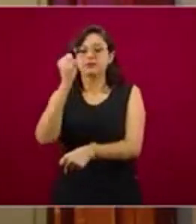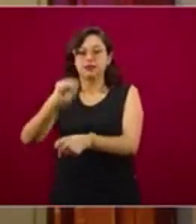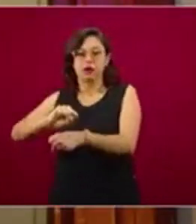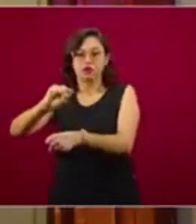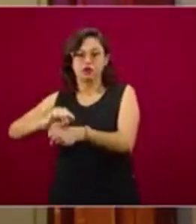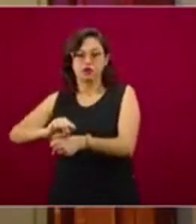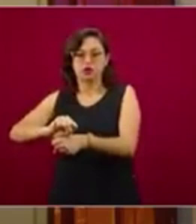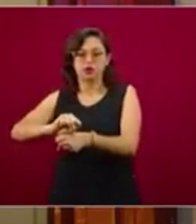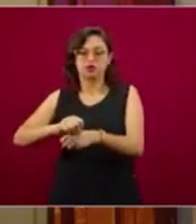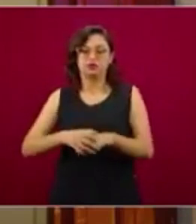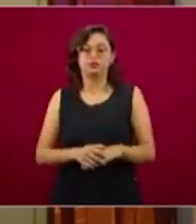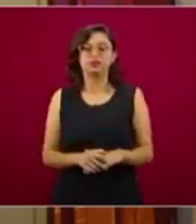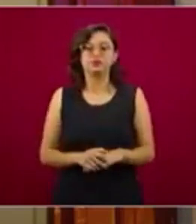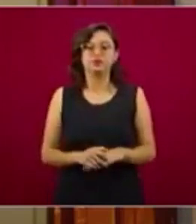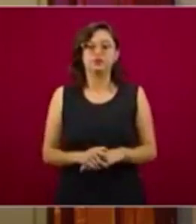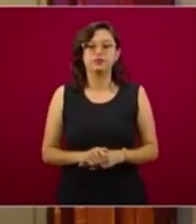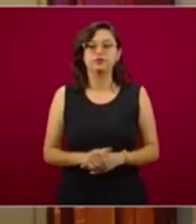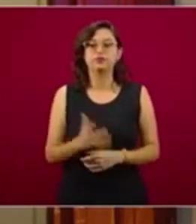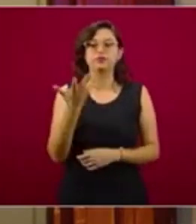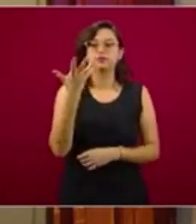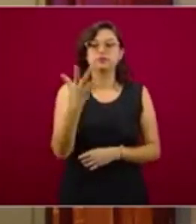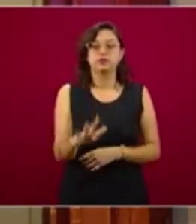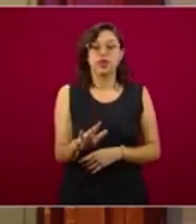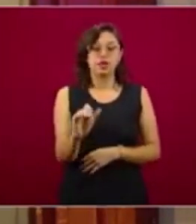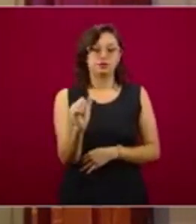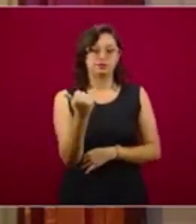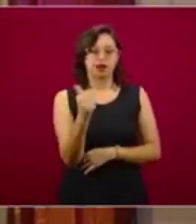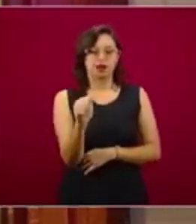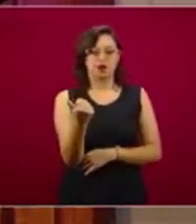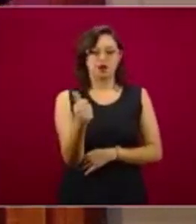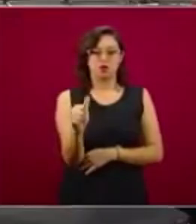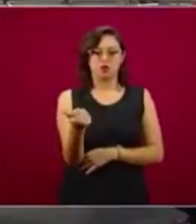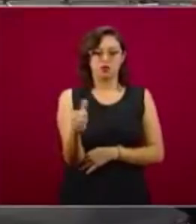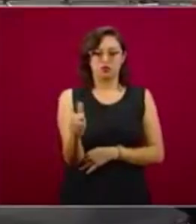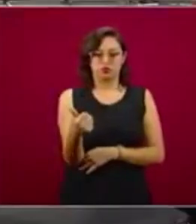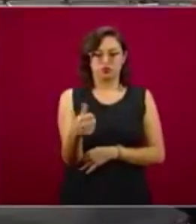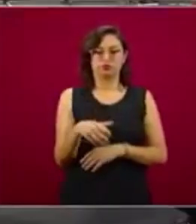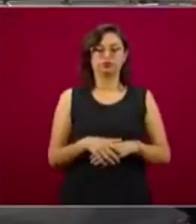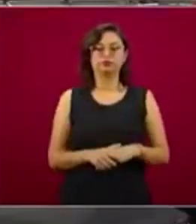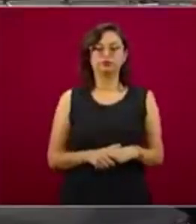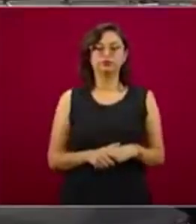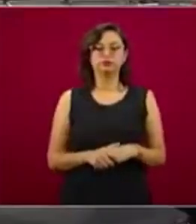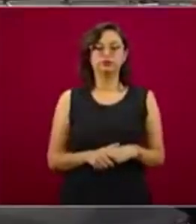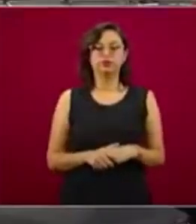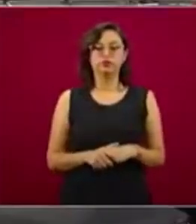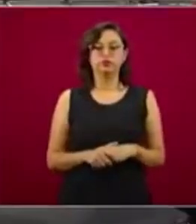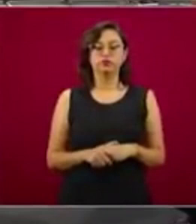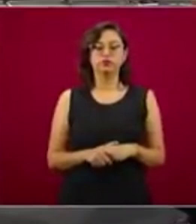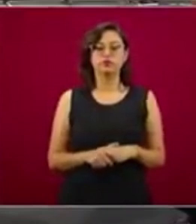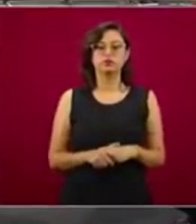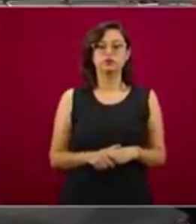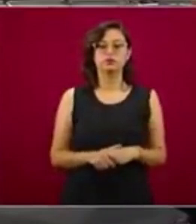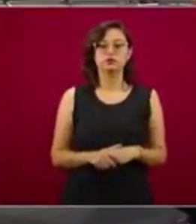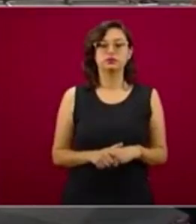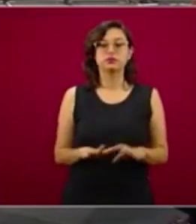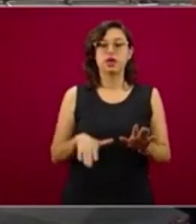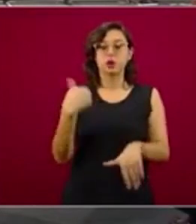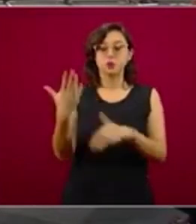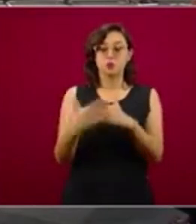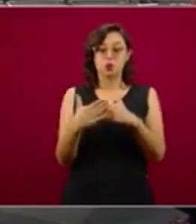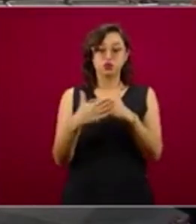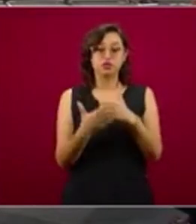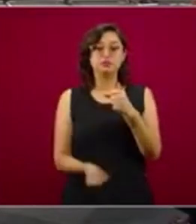10 de agosto. Ahora, la semana que entra, el viernes 5